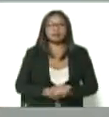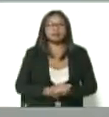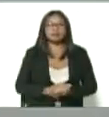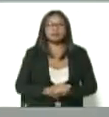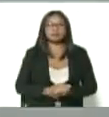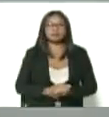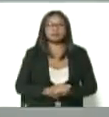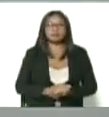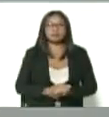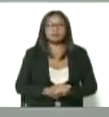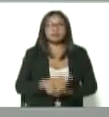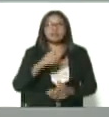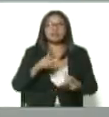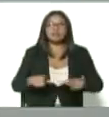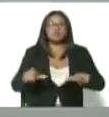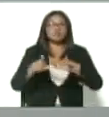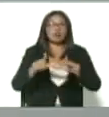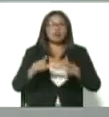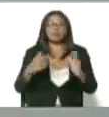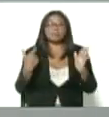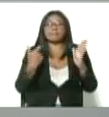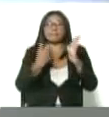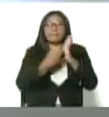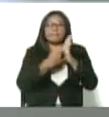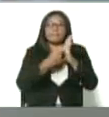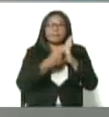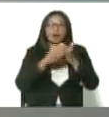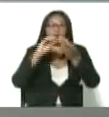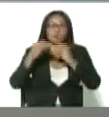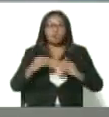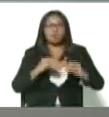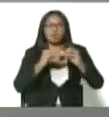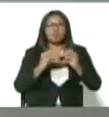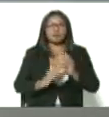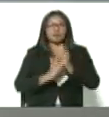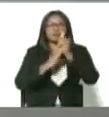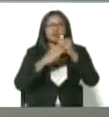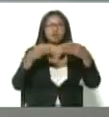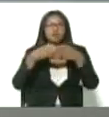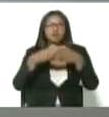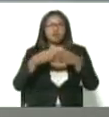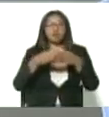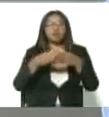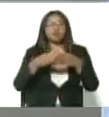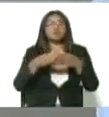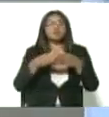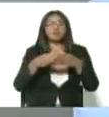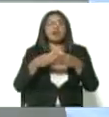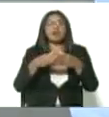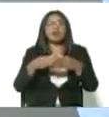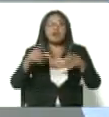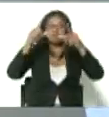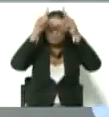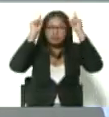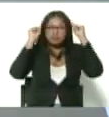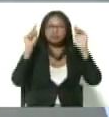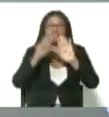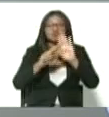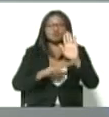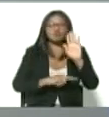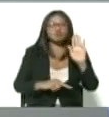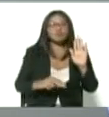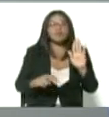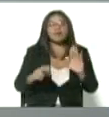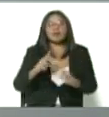instalado para hacer la vacunación donde está liderizado por el equipo de enfermería bajo las instrucciones de la licenciadora Ayma